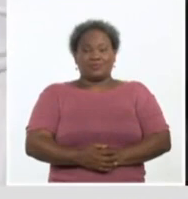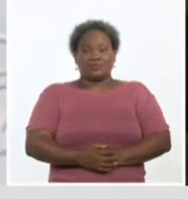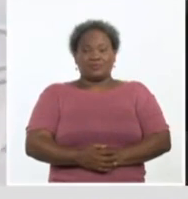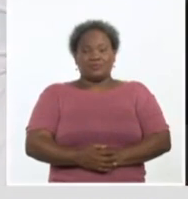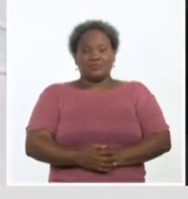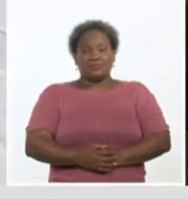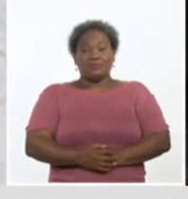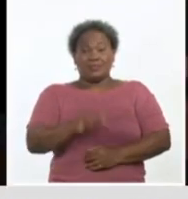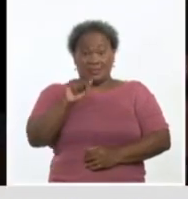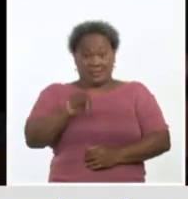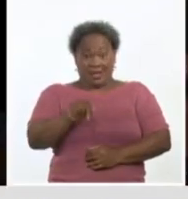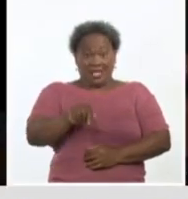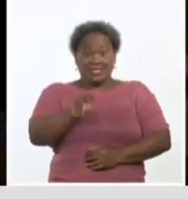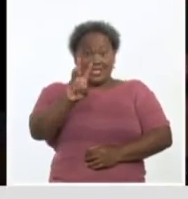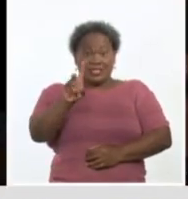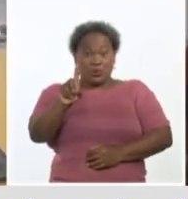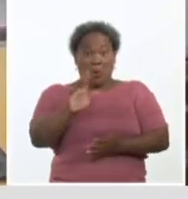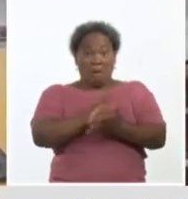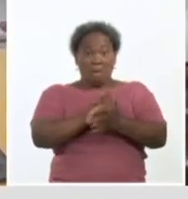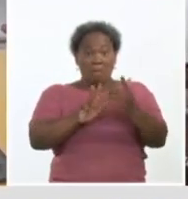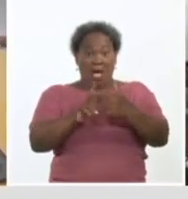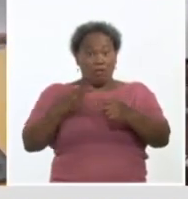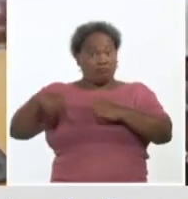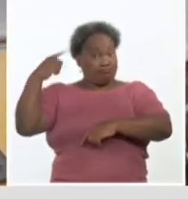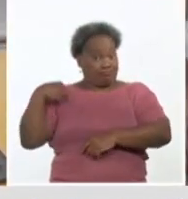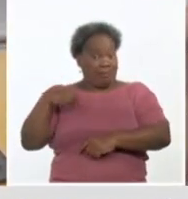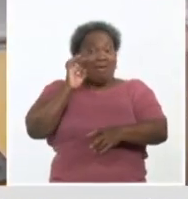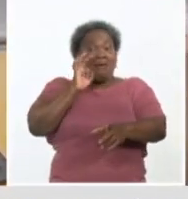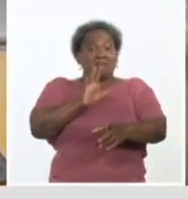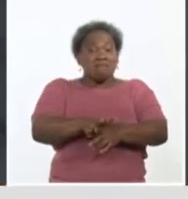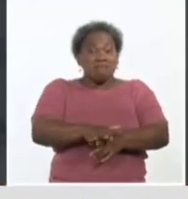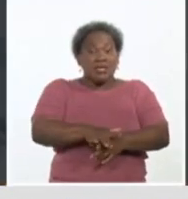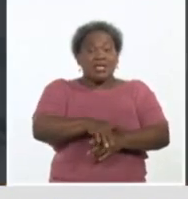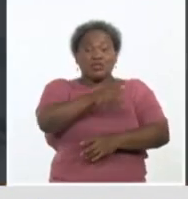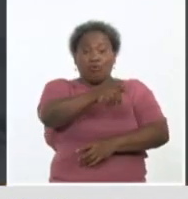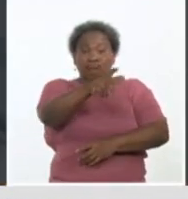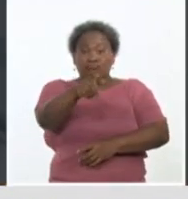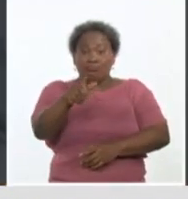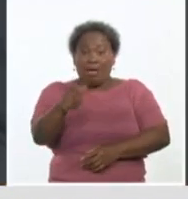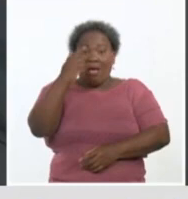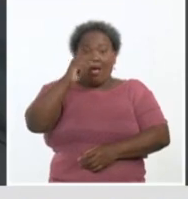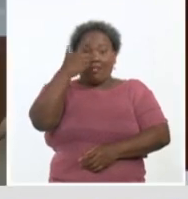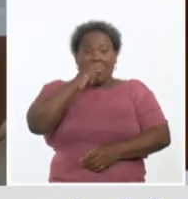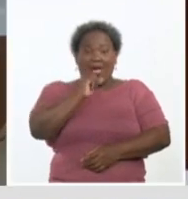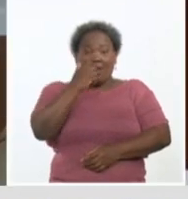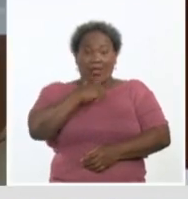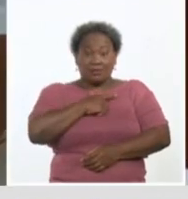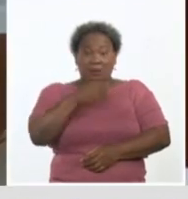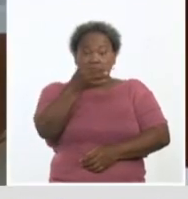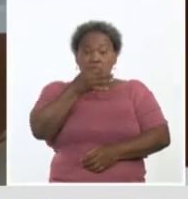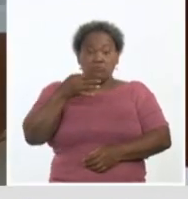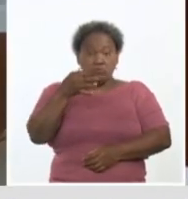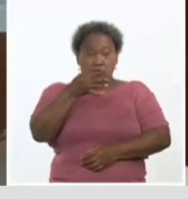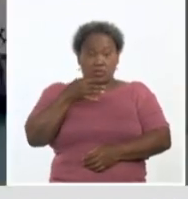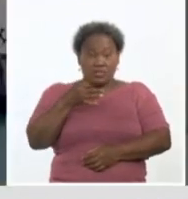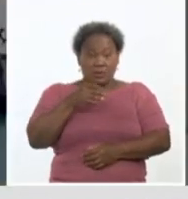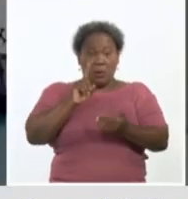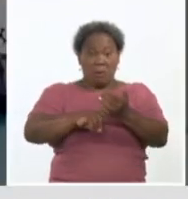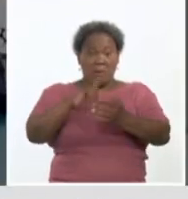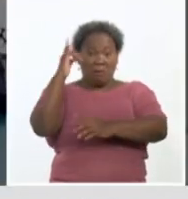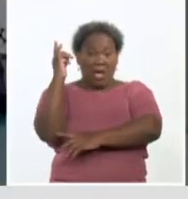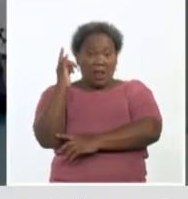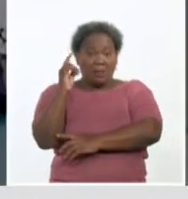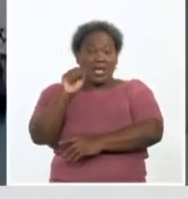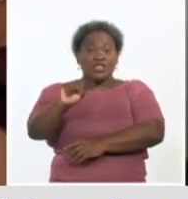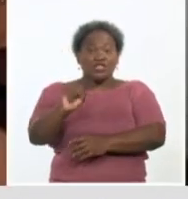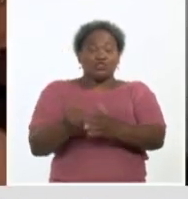Este 31 de mayo comenzó la intervención sanitaria con el candidato vacunal Abdala en los municipios santiagueros, Palma Soriano, Zongo, La